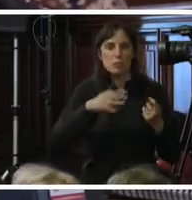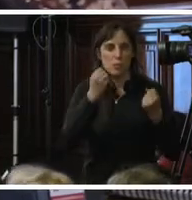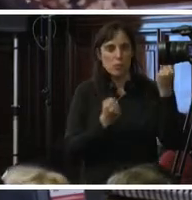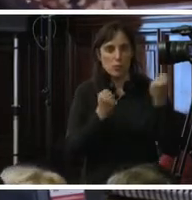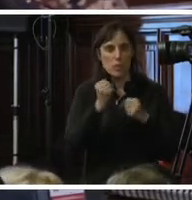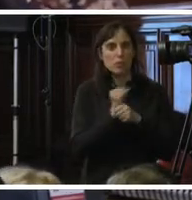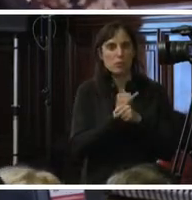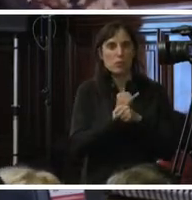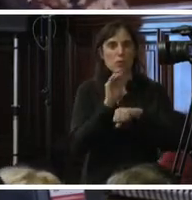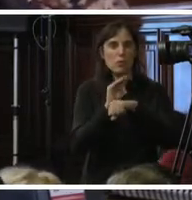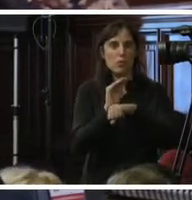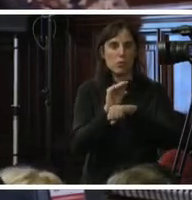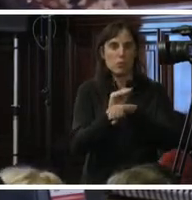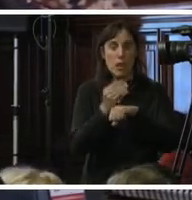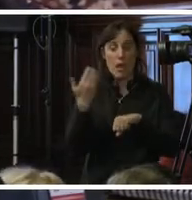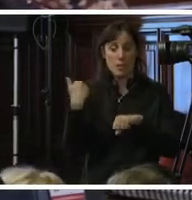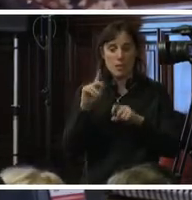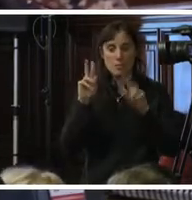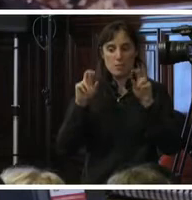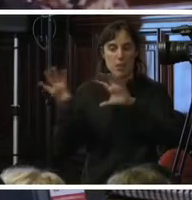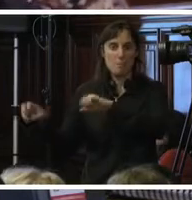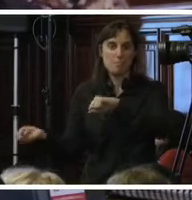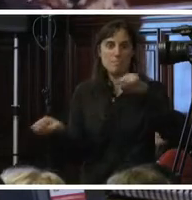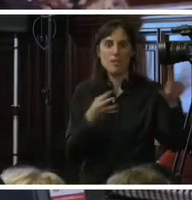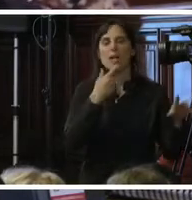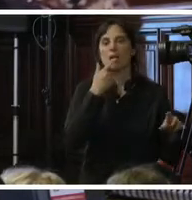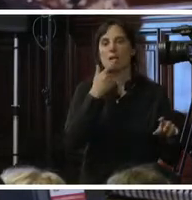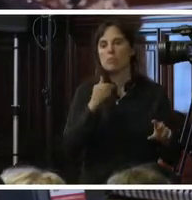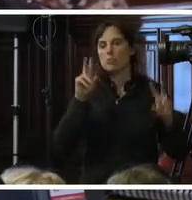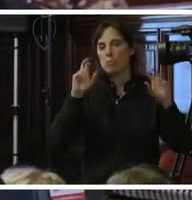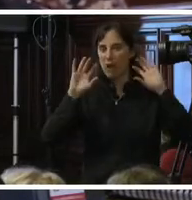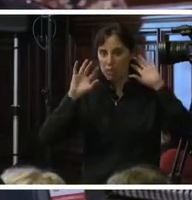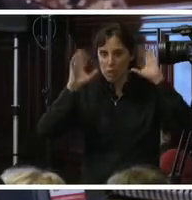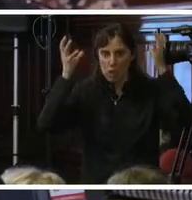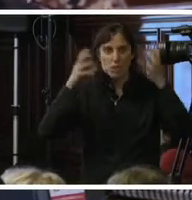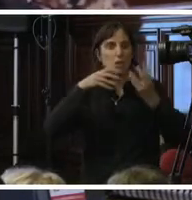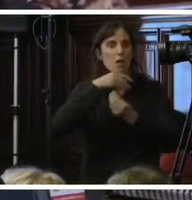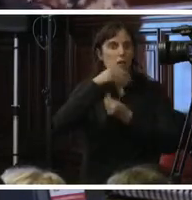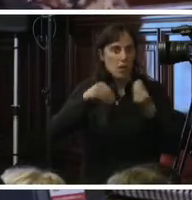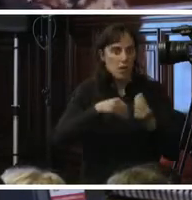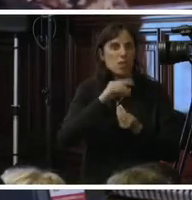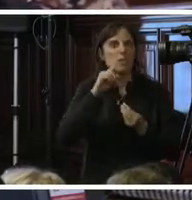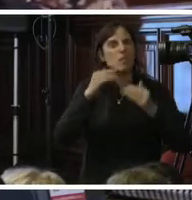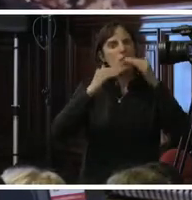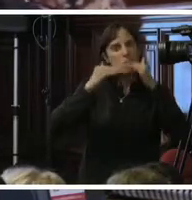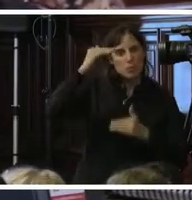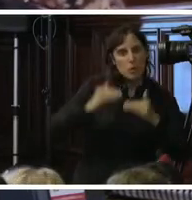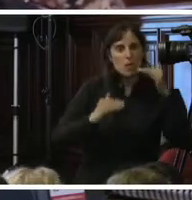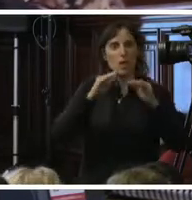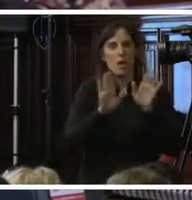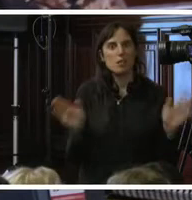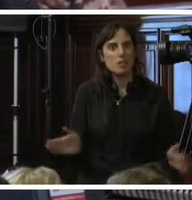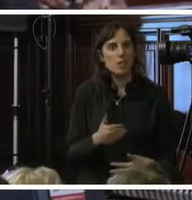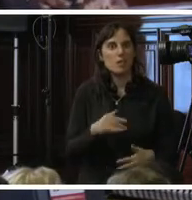institucionales y culturales que están detrás de la trata. Por ejemplo, el tema de violencia familiar, el tema de las desigualdades de género, el tema de